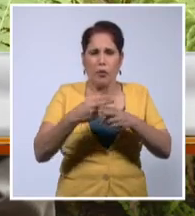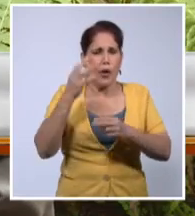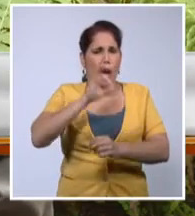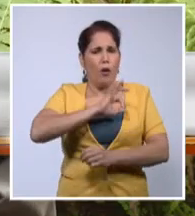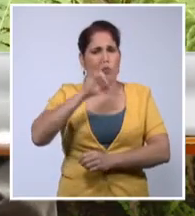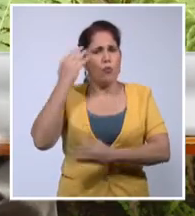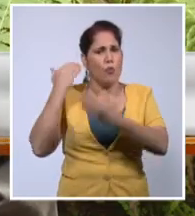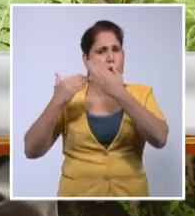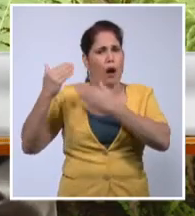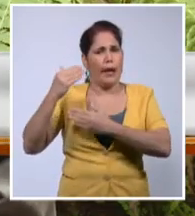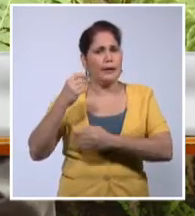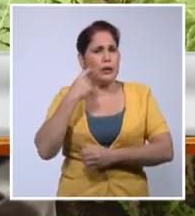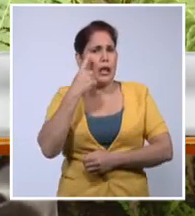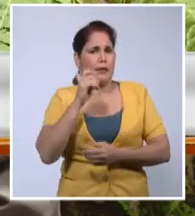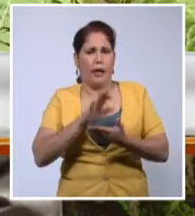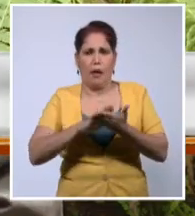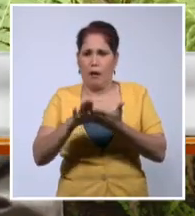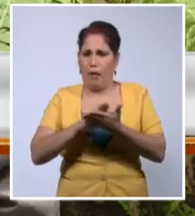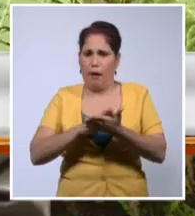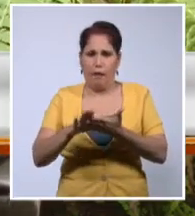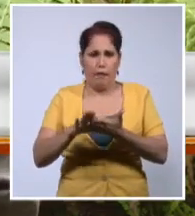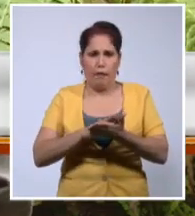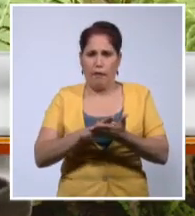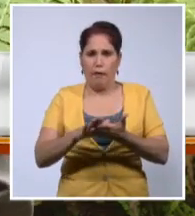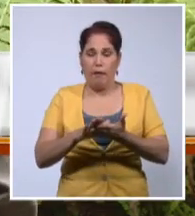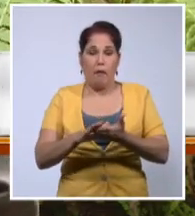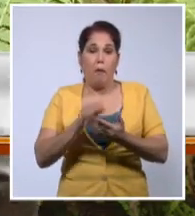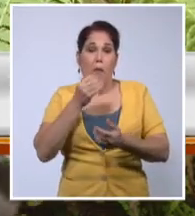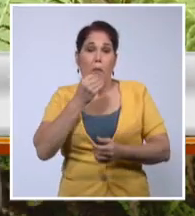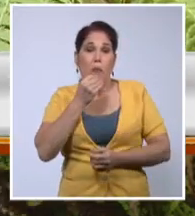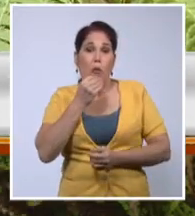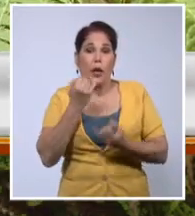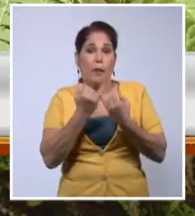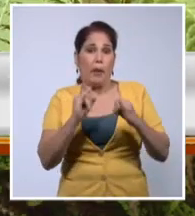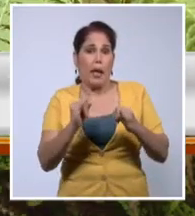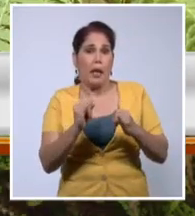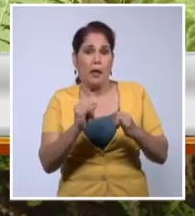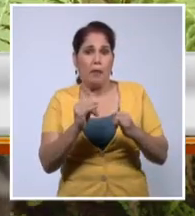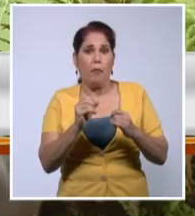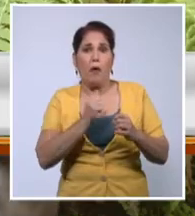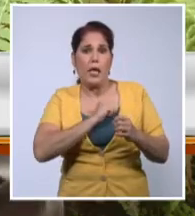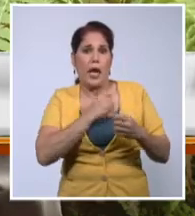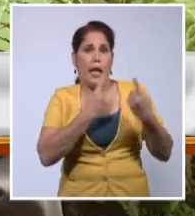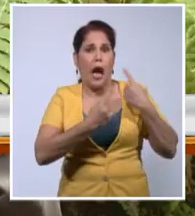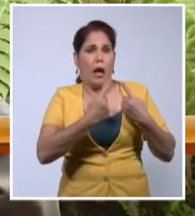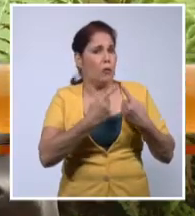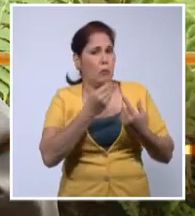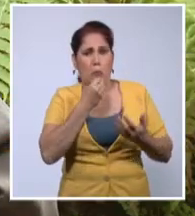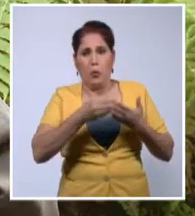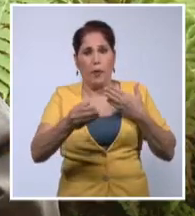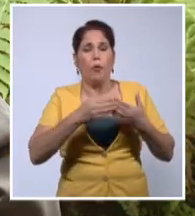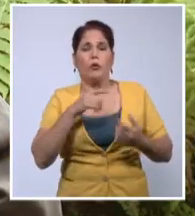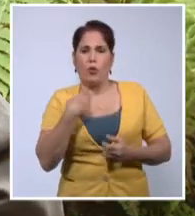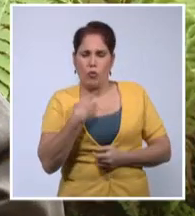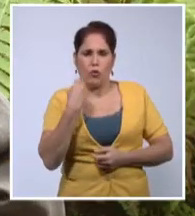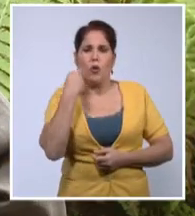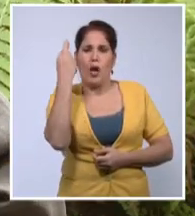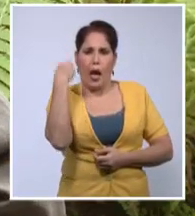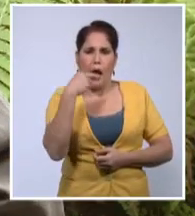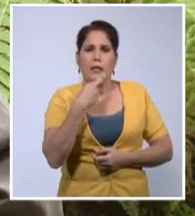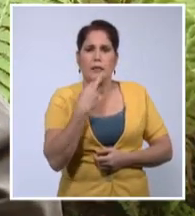ha dejado chantajear ni por el gran imperio, ni por ningún mercenario,